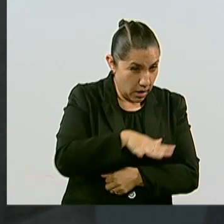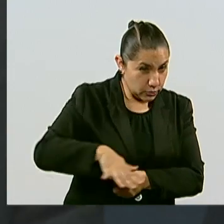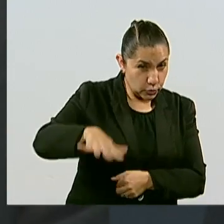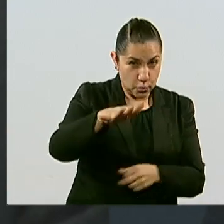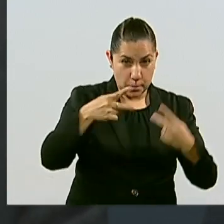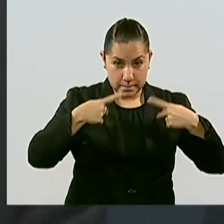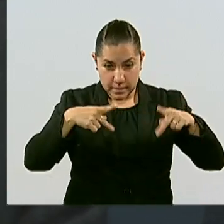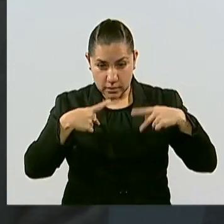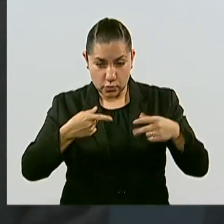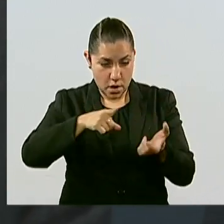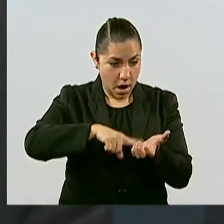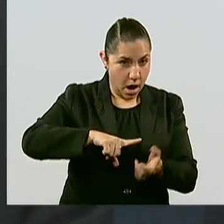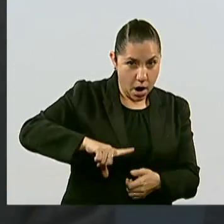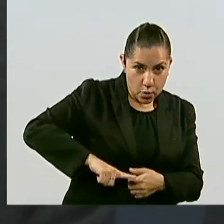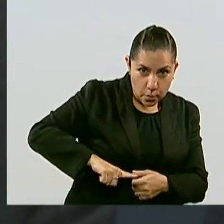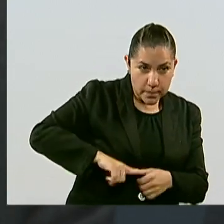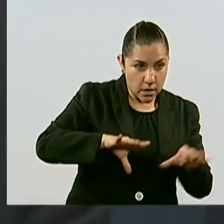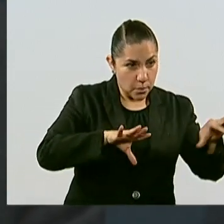obligados a tratar de construir... Gracias.